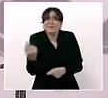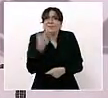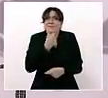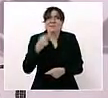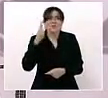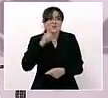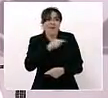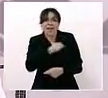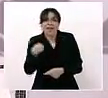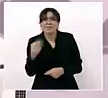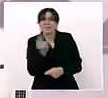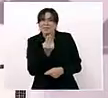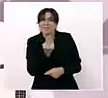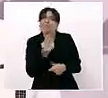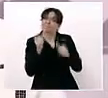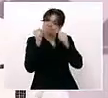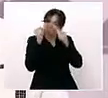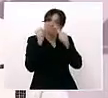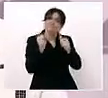Yo la verdad